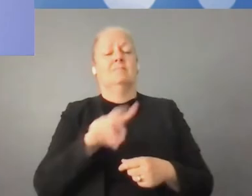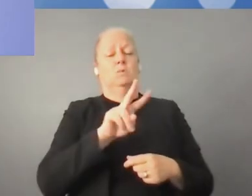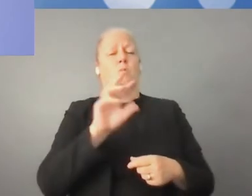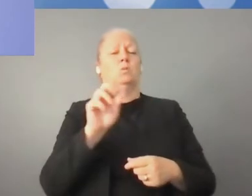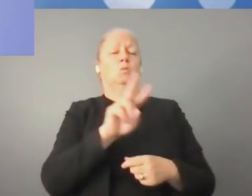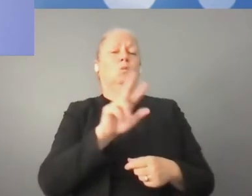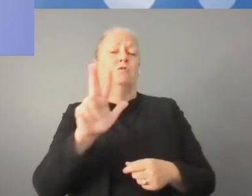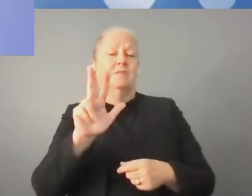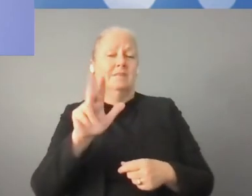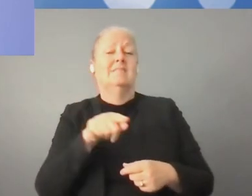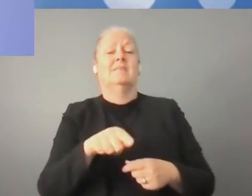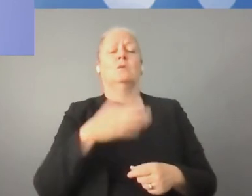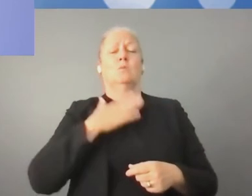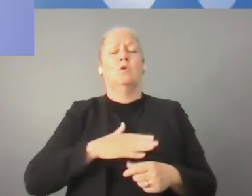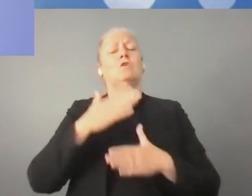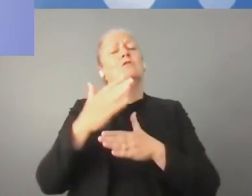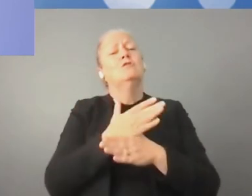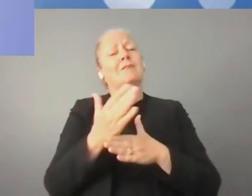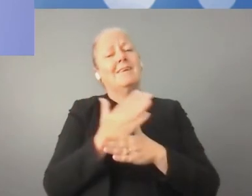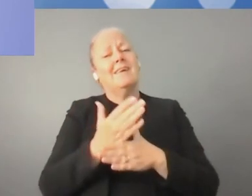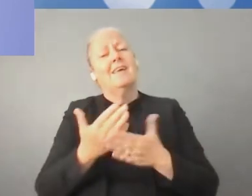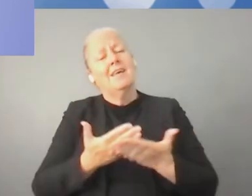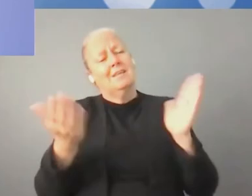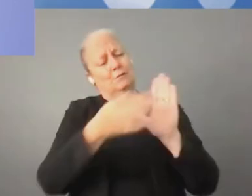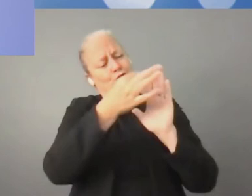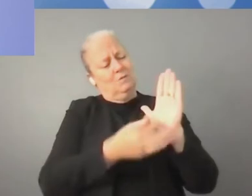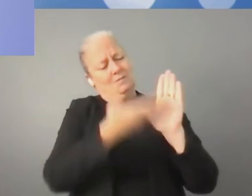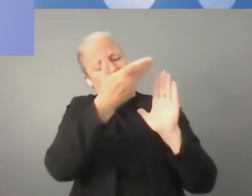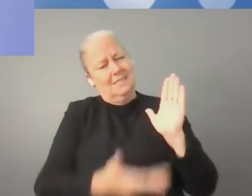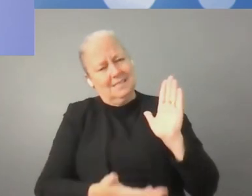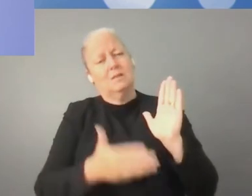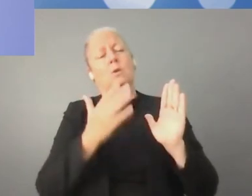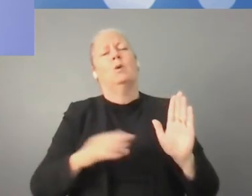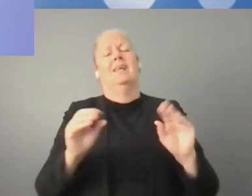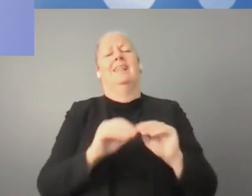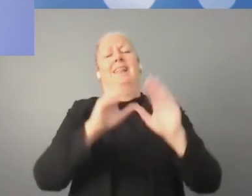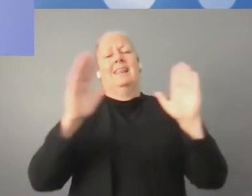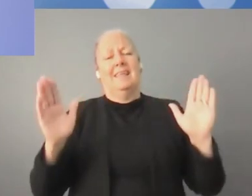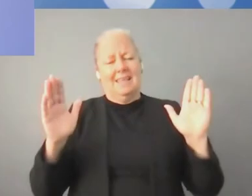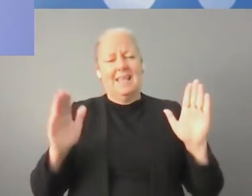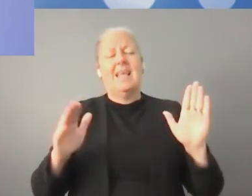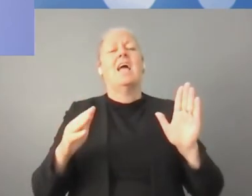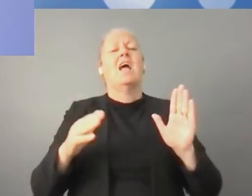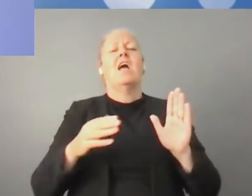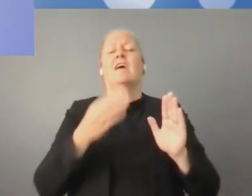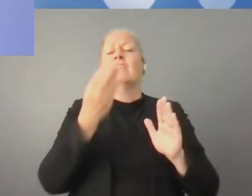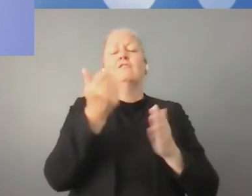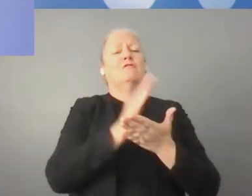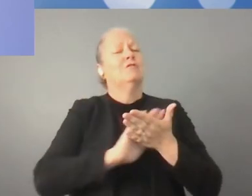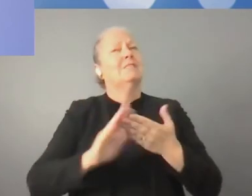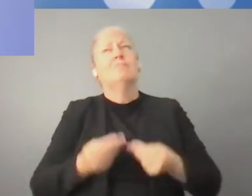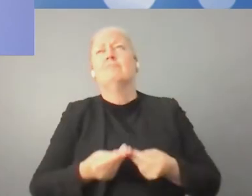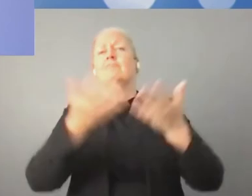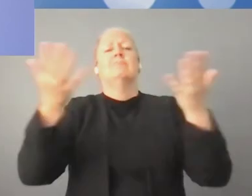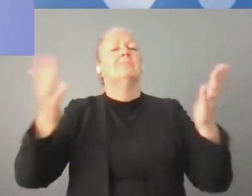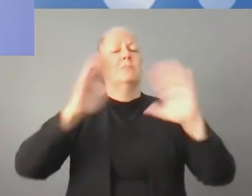propuesta por el secretario general llamada Global Digital Compact, en el marco de